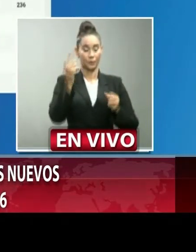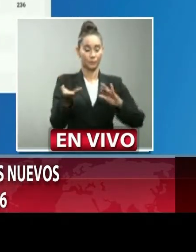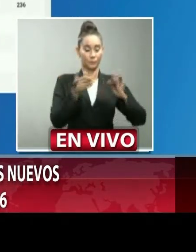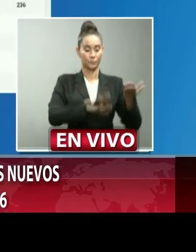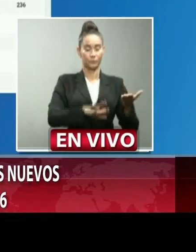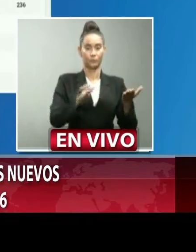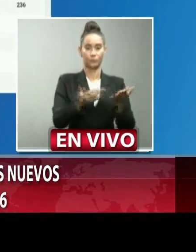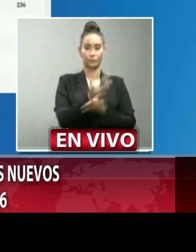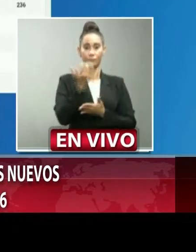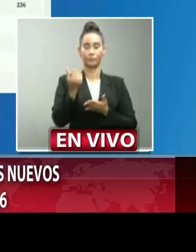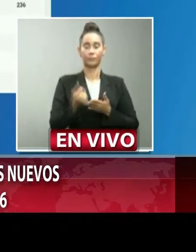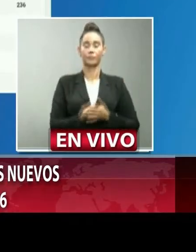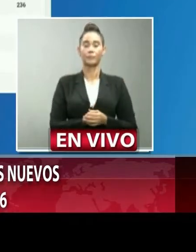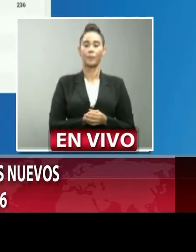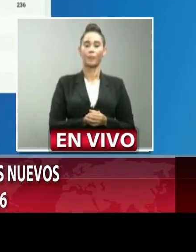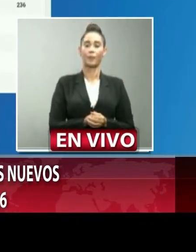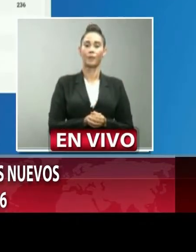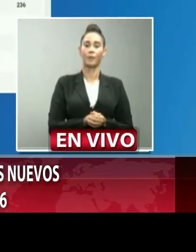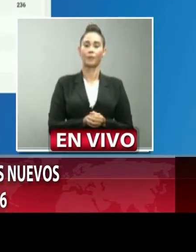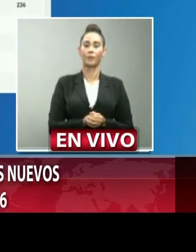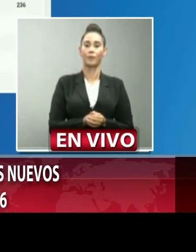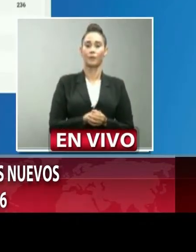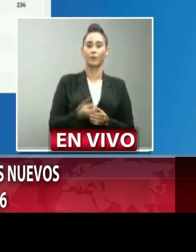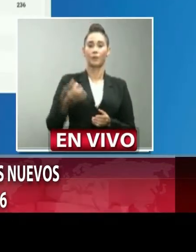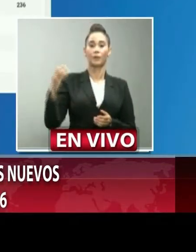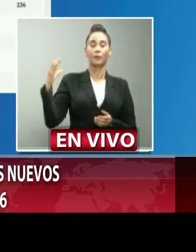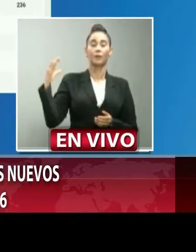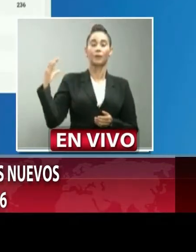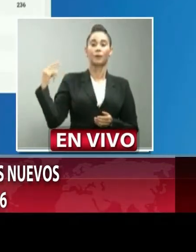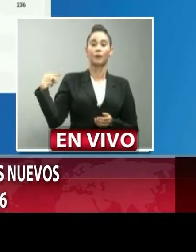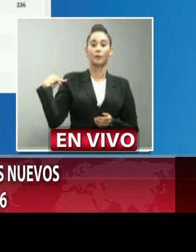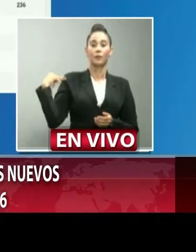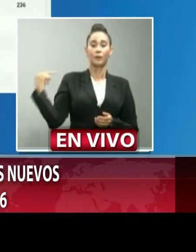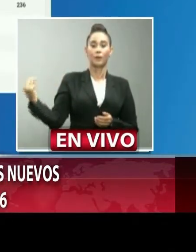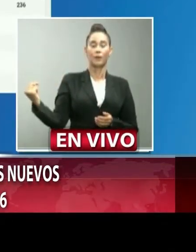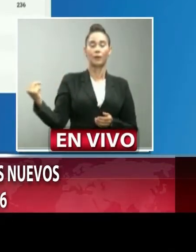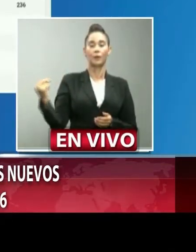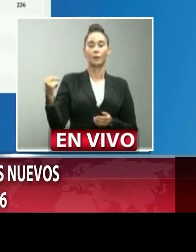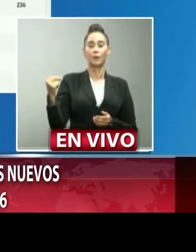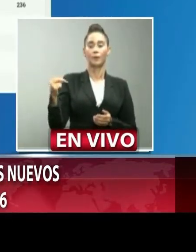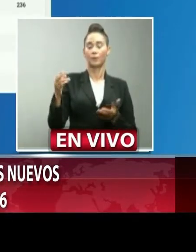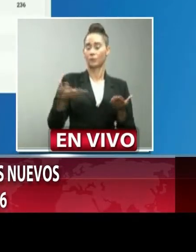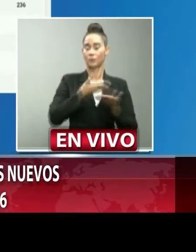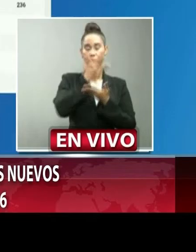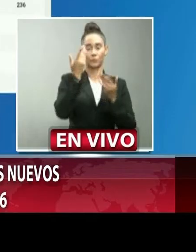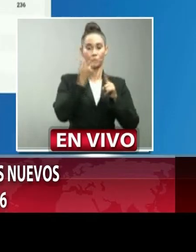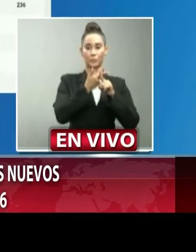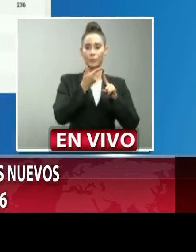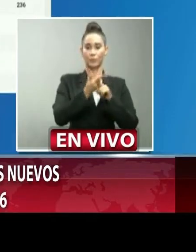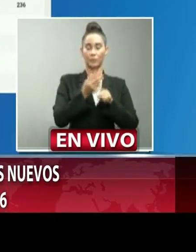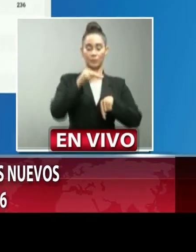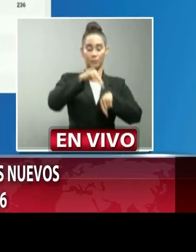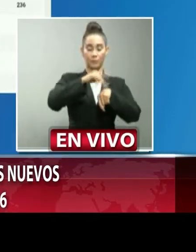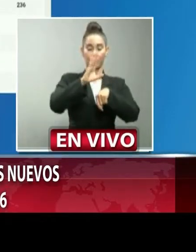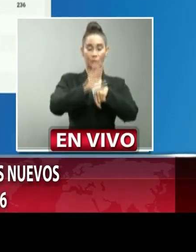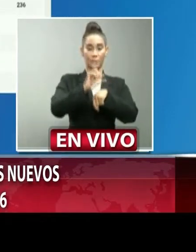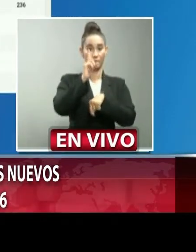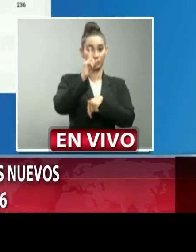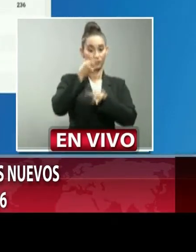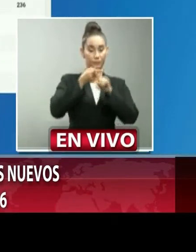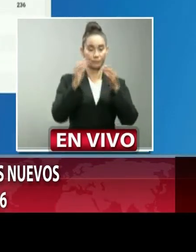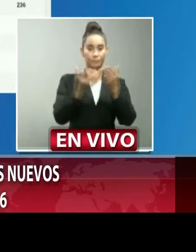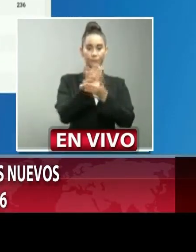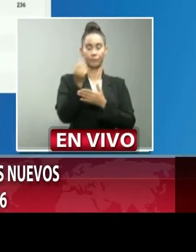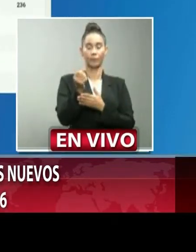María María Trinidad Sánchez 0 casos reportados Montecristi 1 caso nuevo